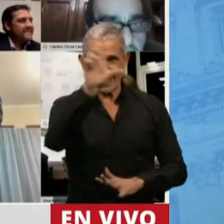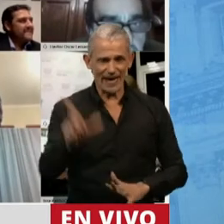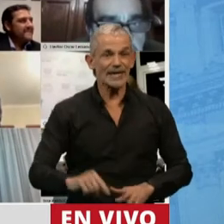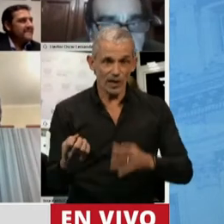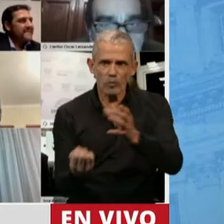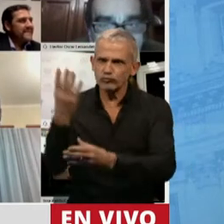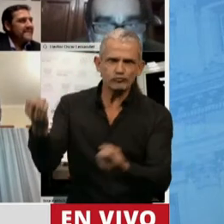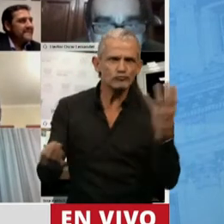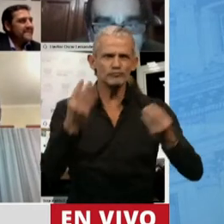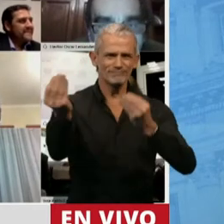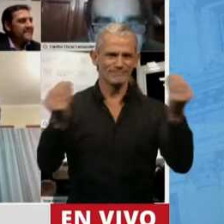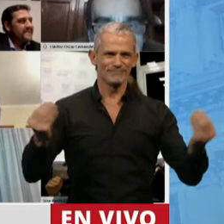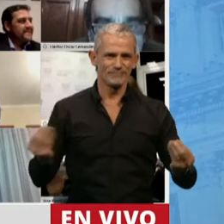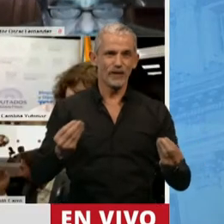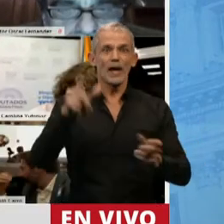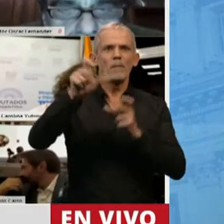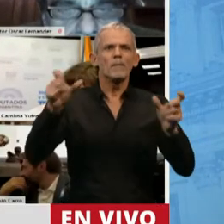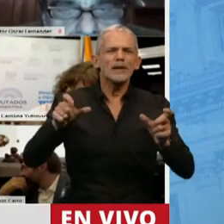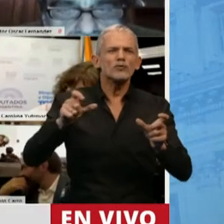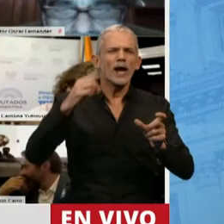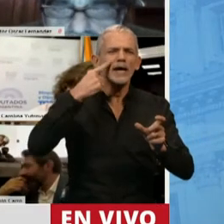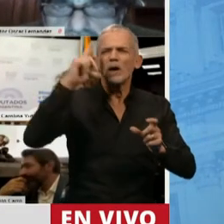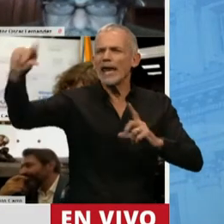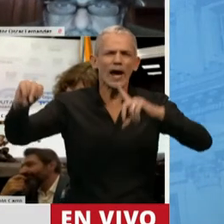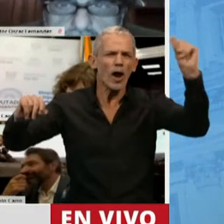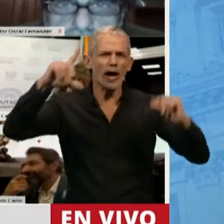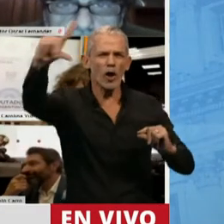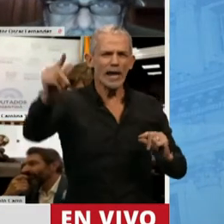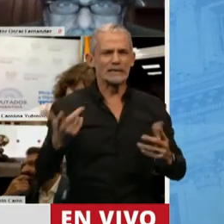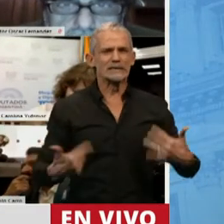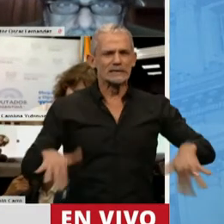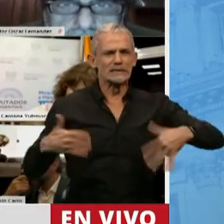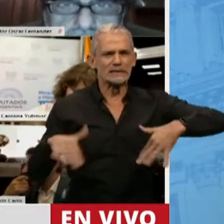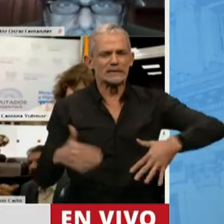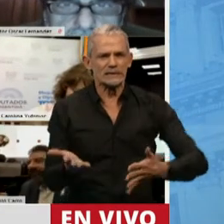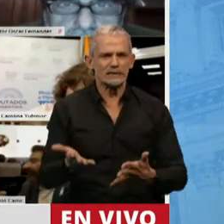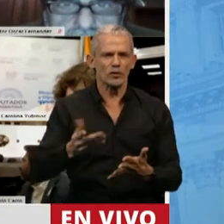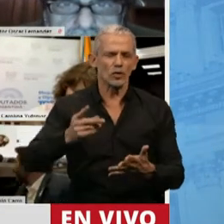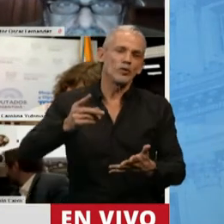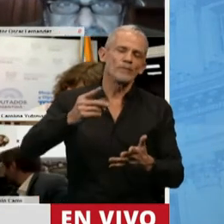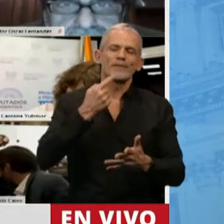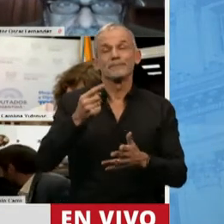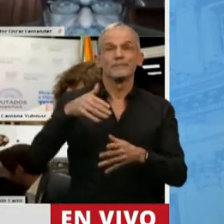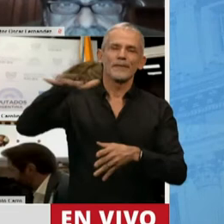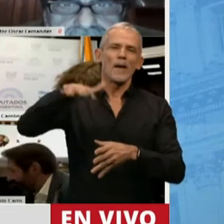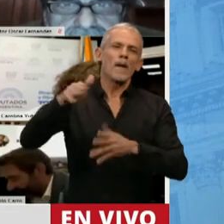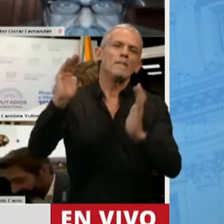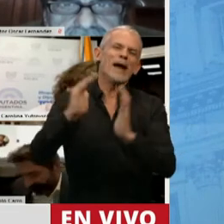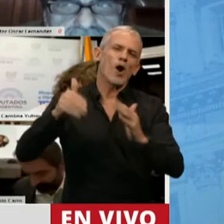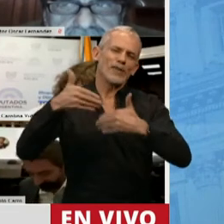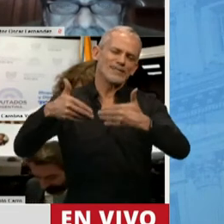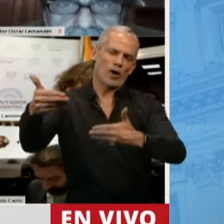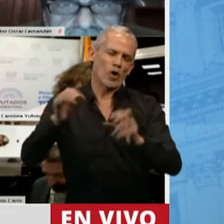empleos en personas residentes en zonas desfavorables o lo que se denomina habitualmente de menor desarrollo relativo.